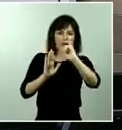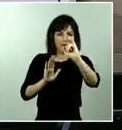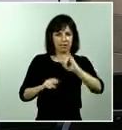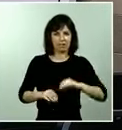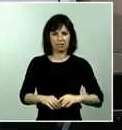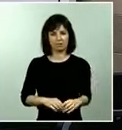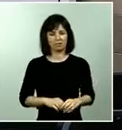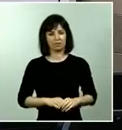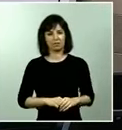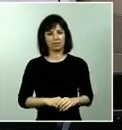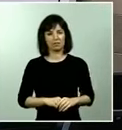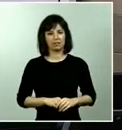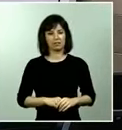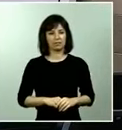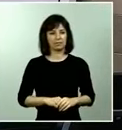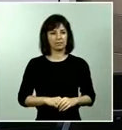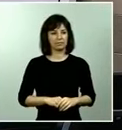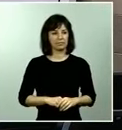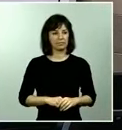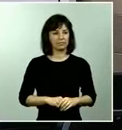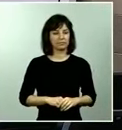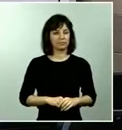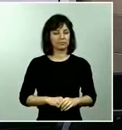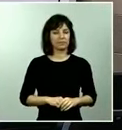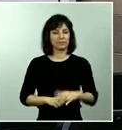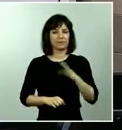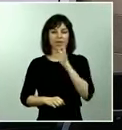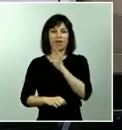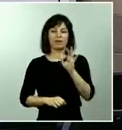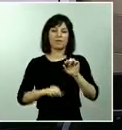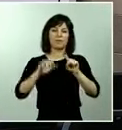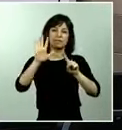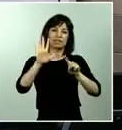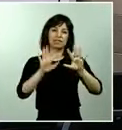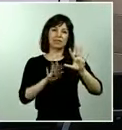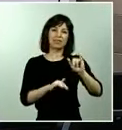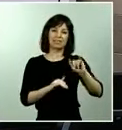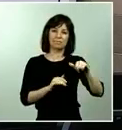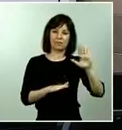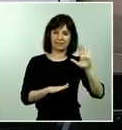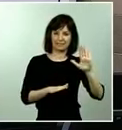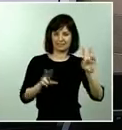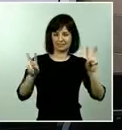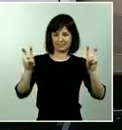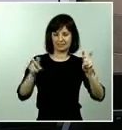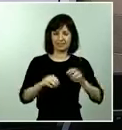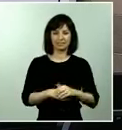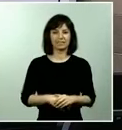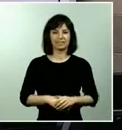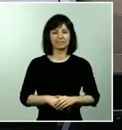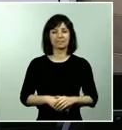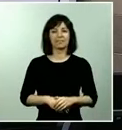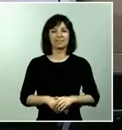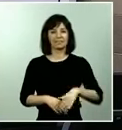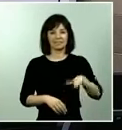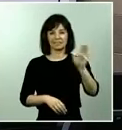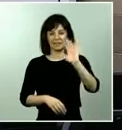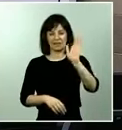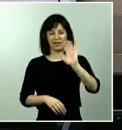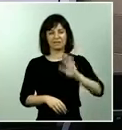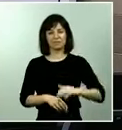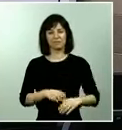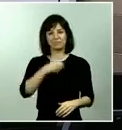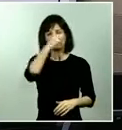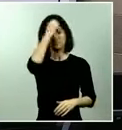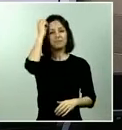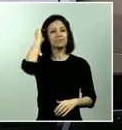es el turno ahora de 65 y más adelante hola buenas tardes soy Ana Beria de 65 y más punto com mis preguntas son para el